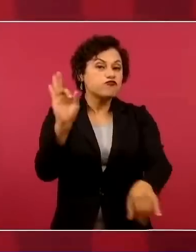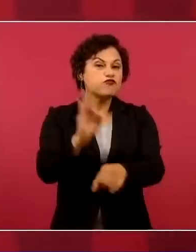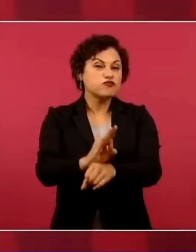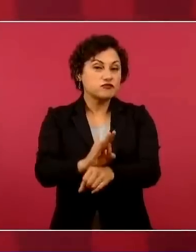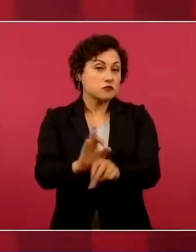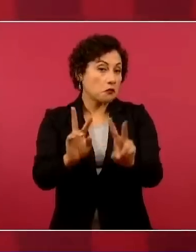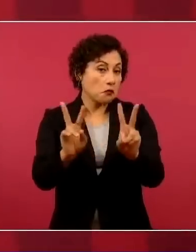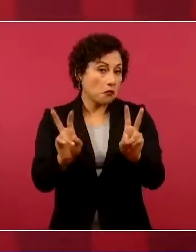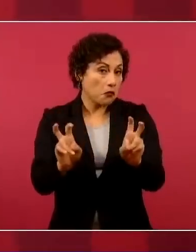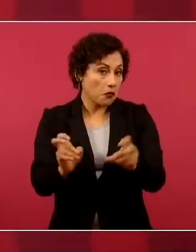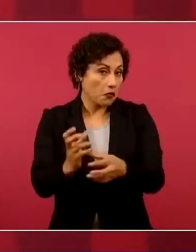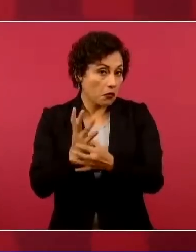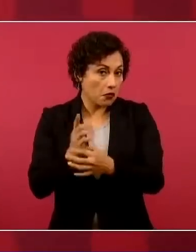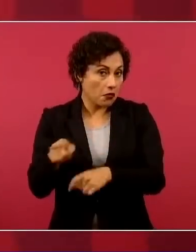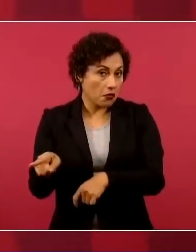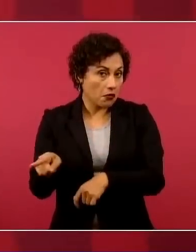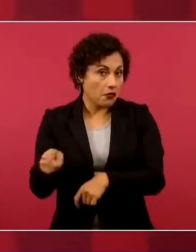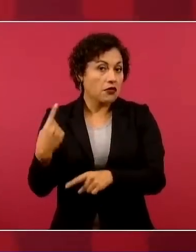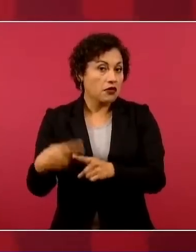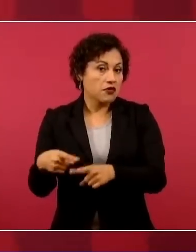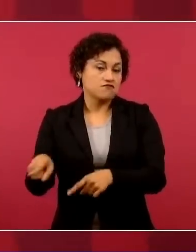va al Senado? Ugalde.